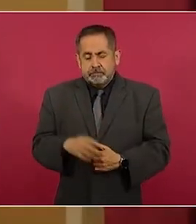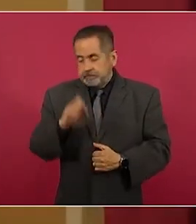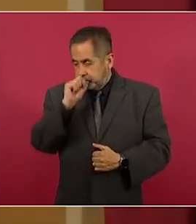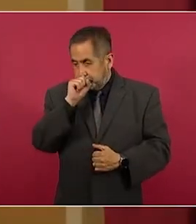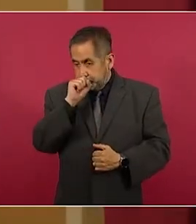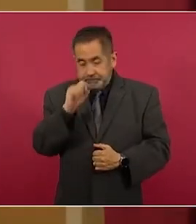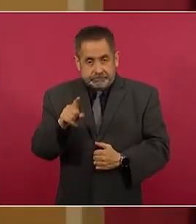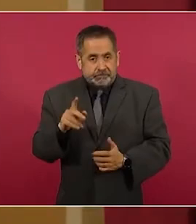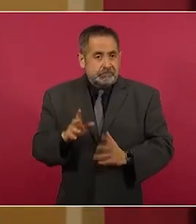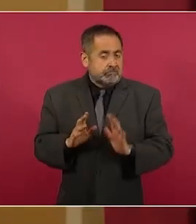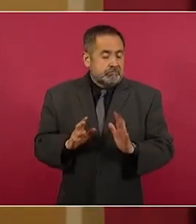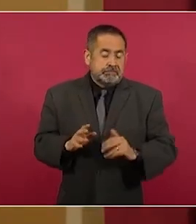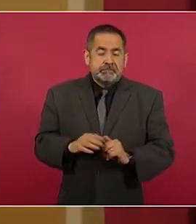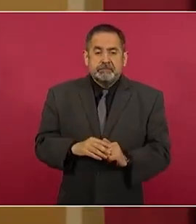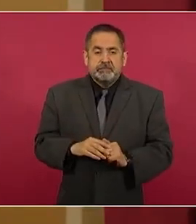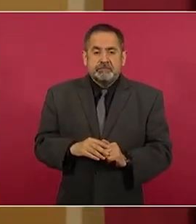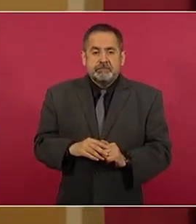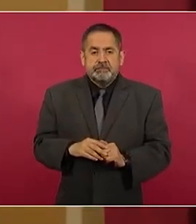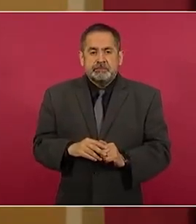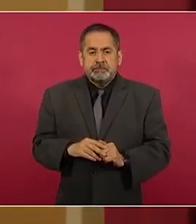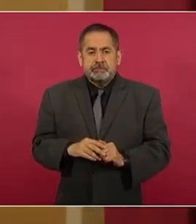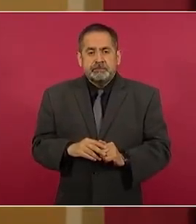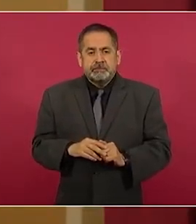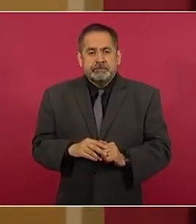También en el…